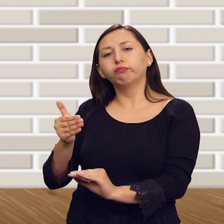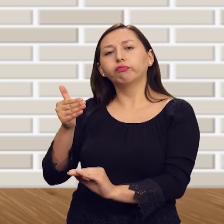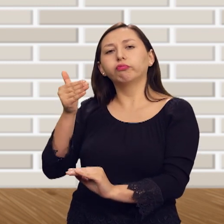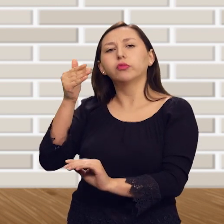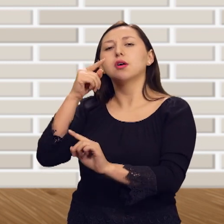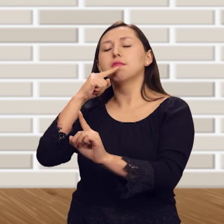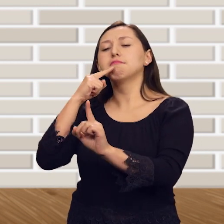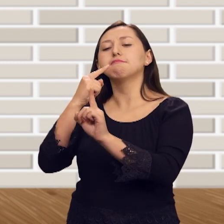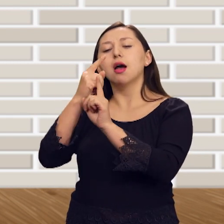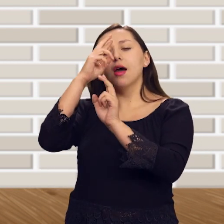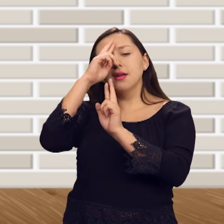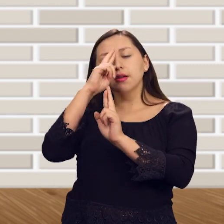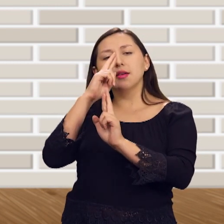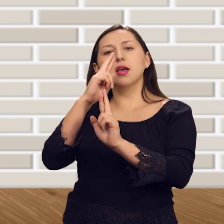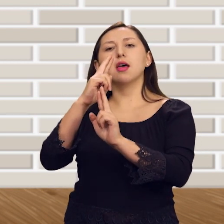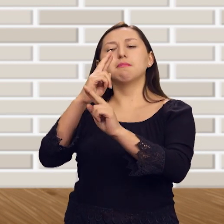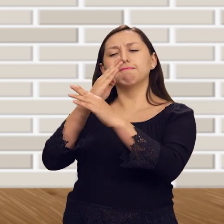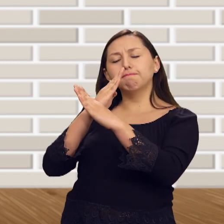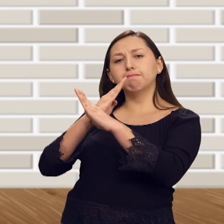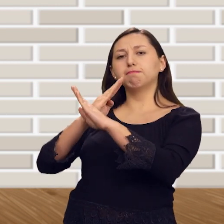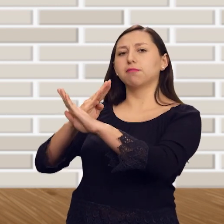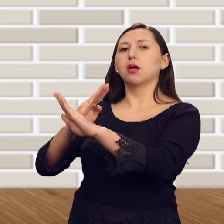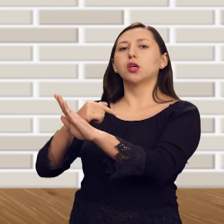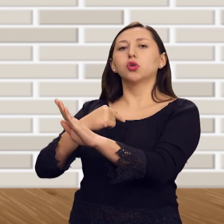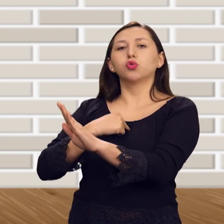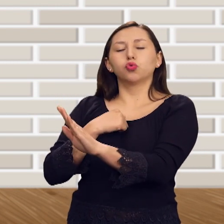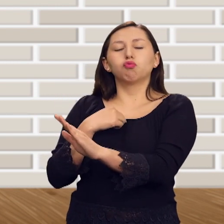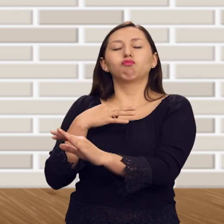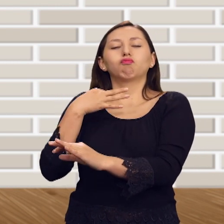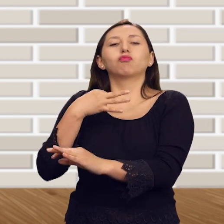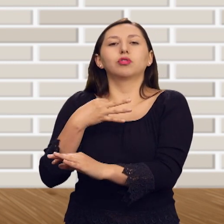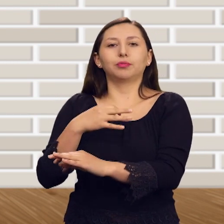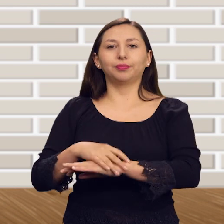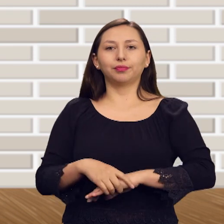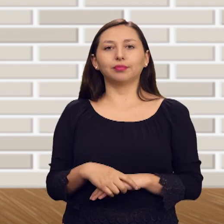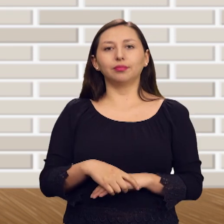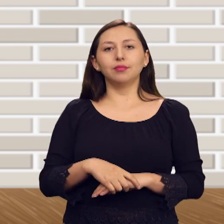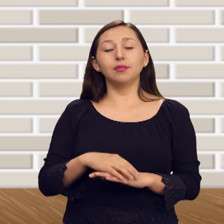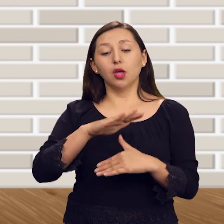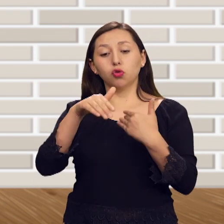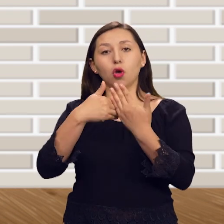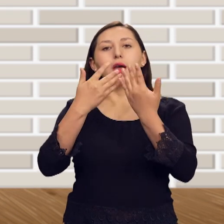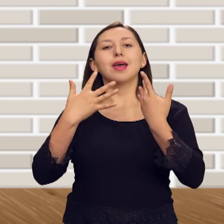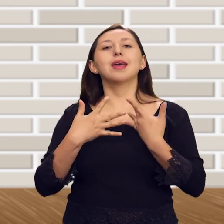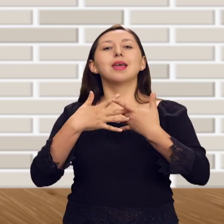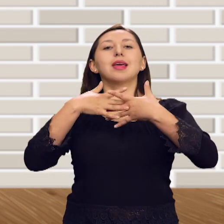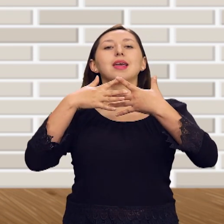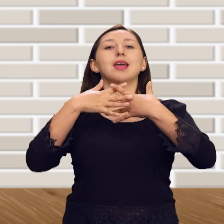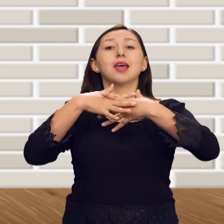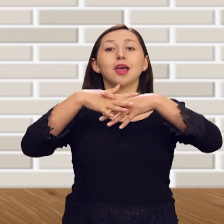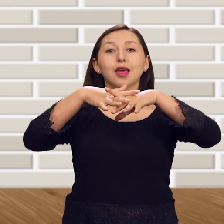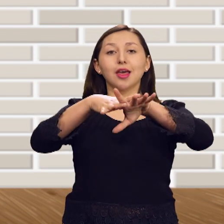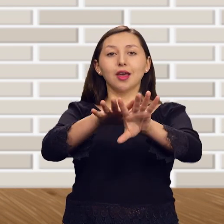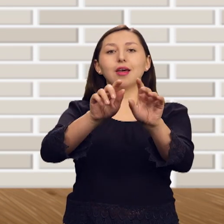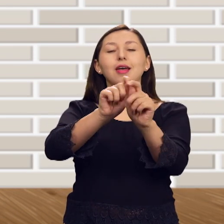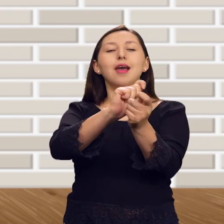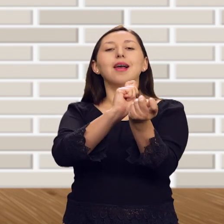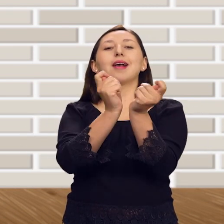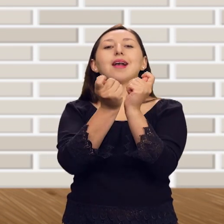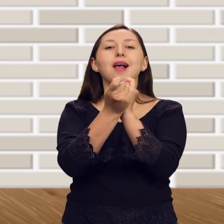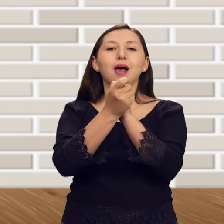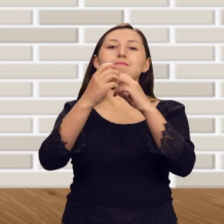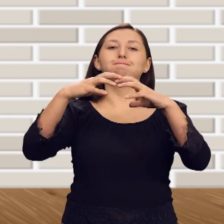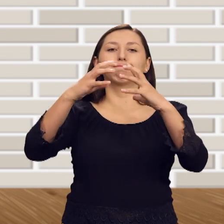para prevenir y hacer frente a esta problemática. Si se involucran, se podrá cambiar la percepción de la